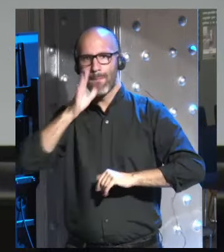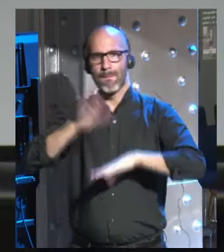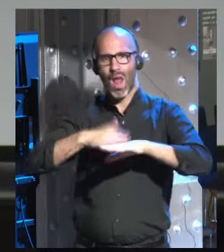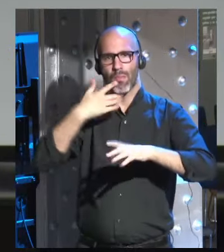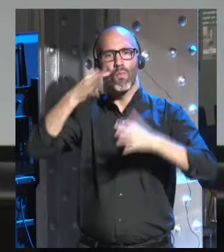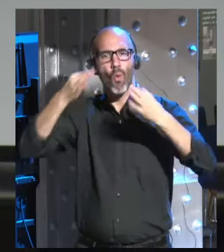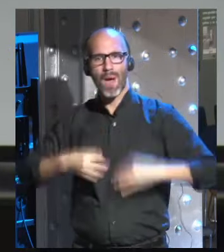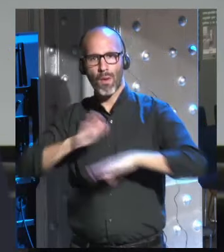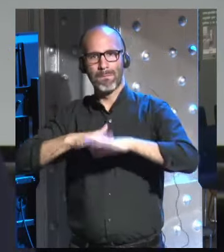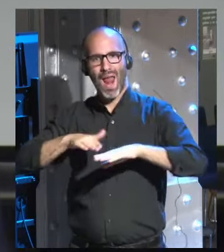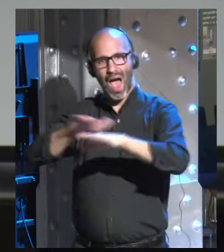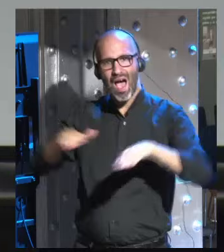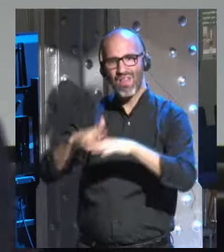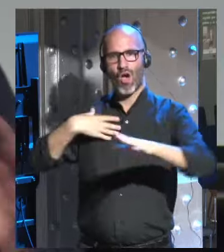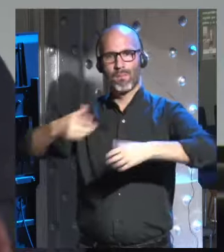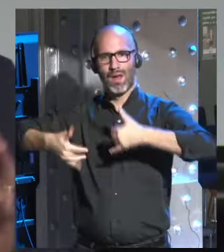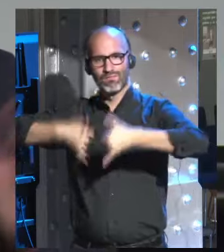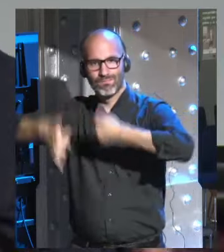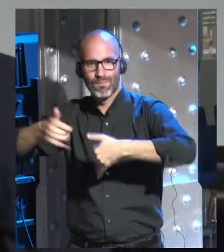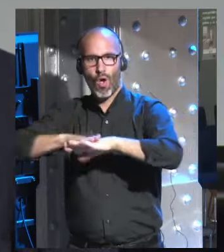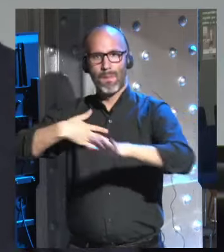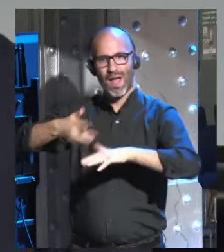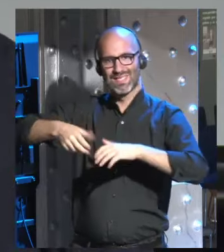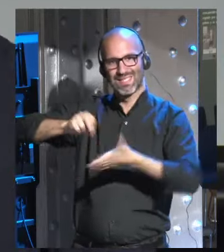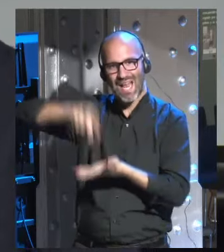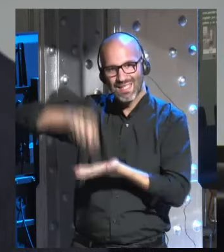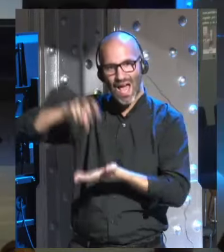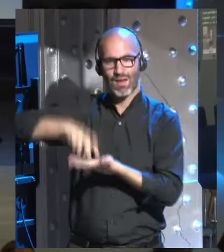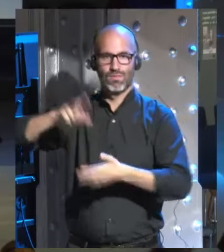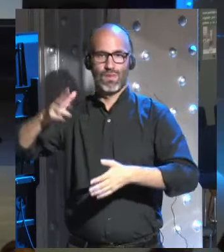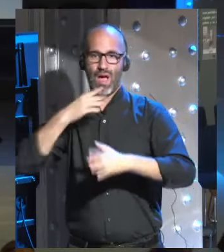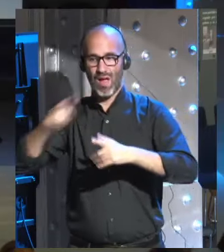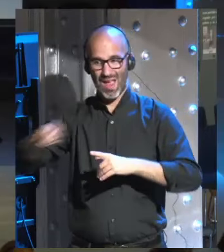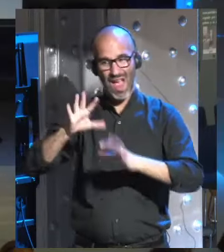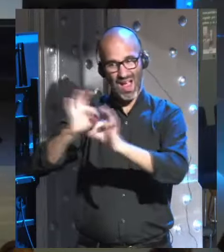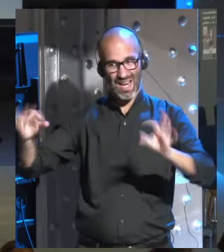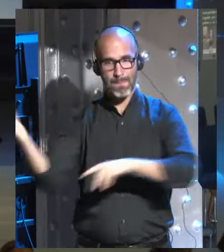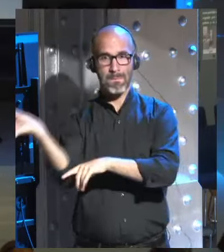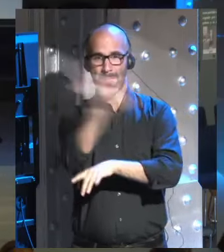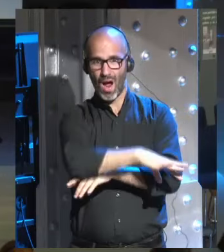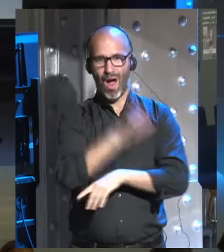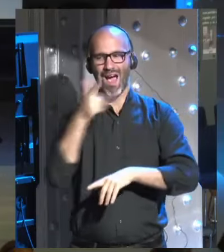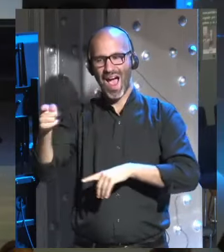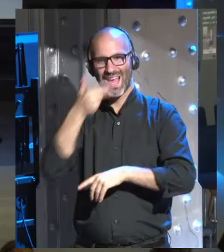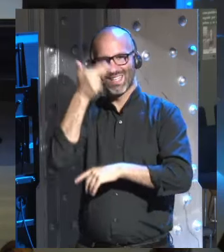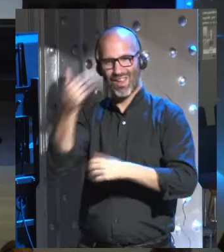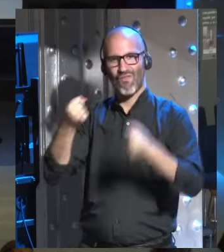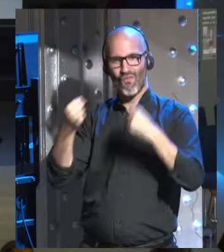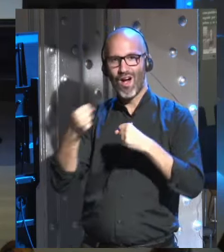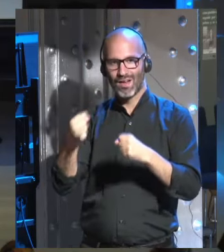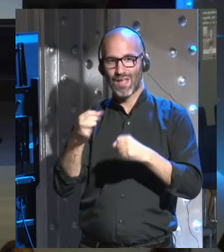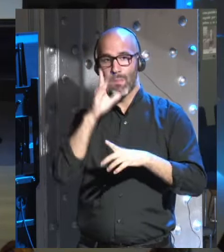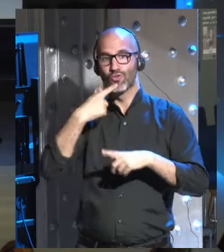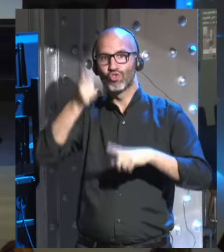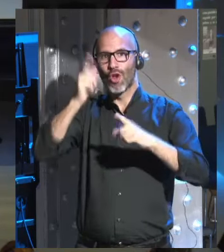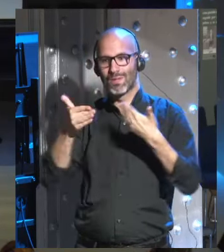saltar nadar serán mucho más impresionantes en los Paralímpicos que en los Olímpicos ahí es donde estará el verdadero interés y eso